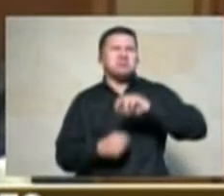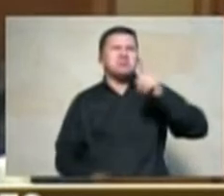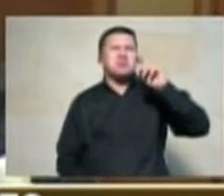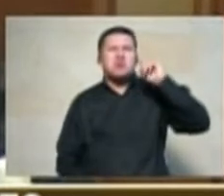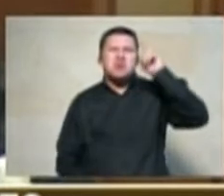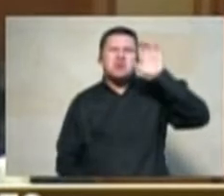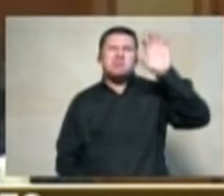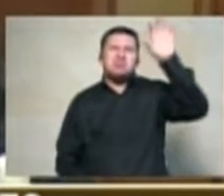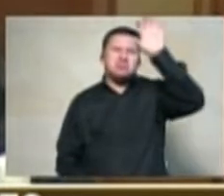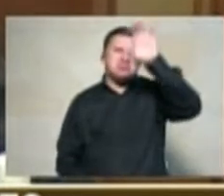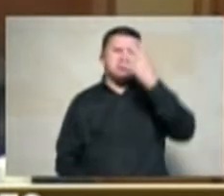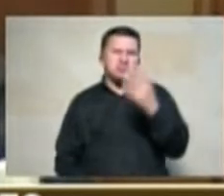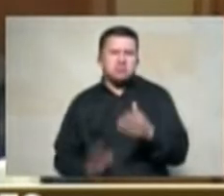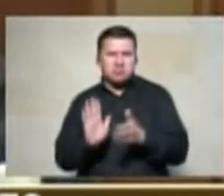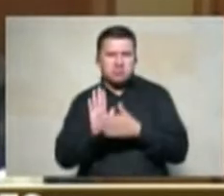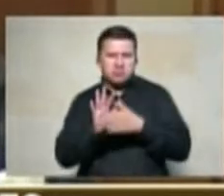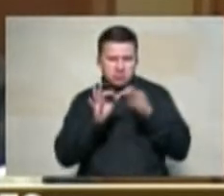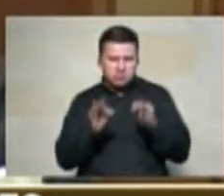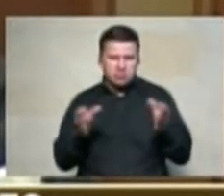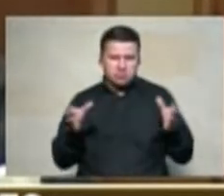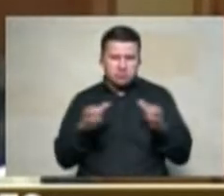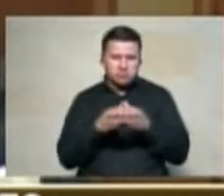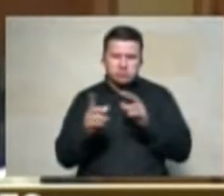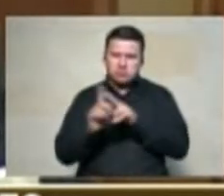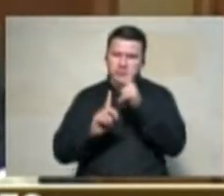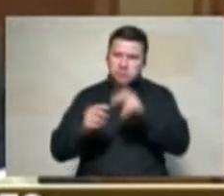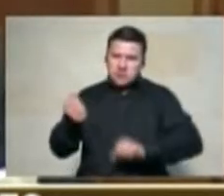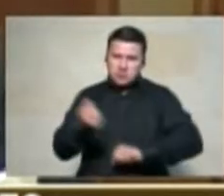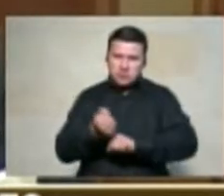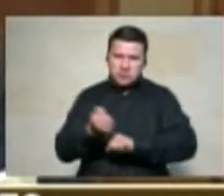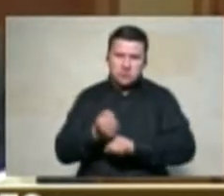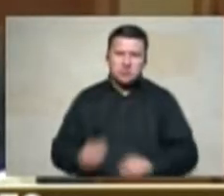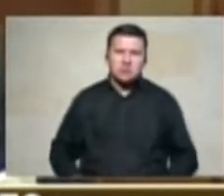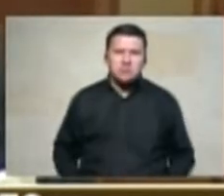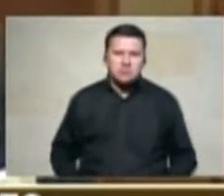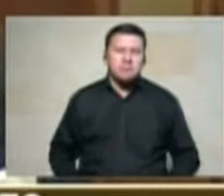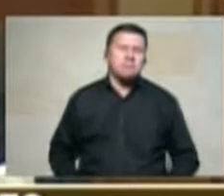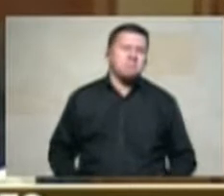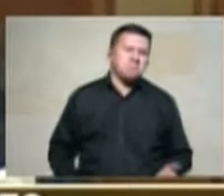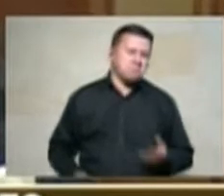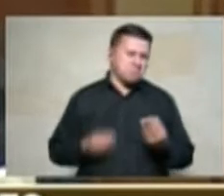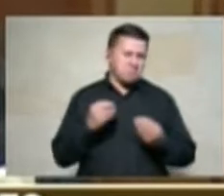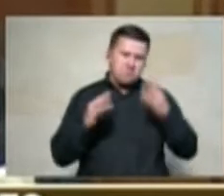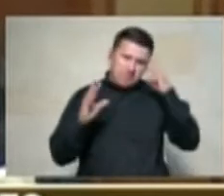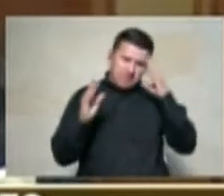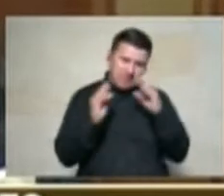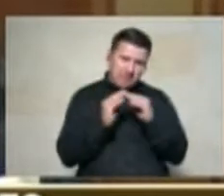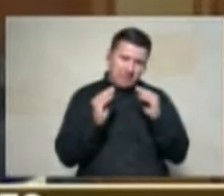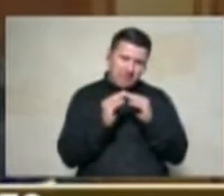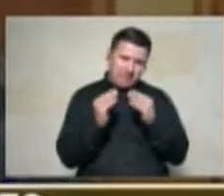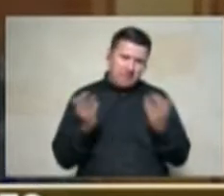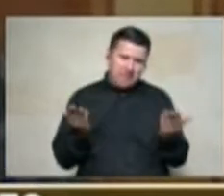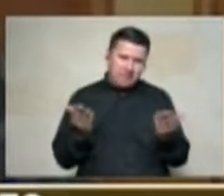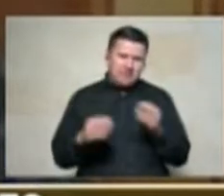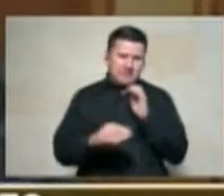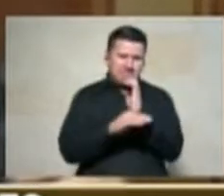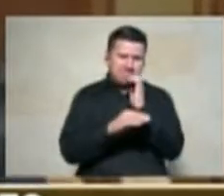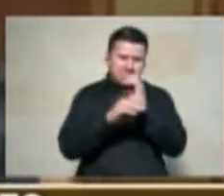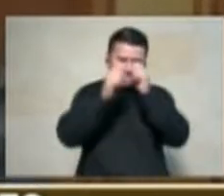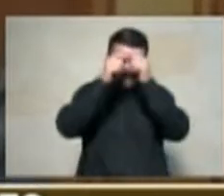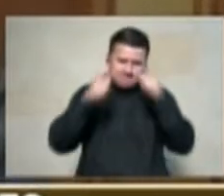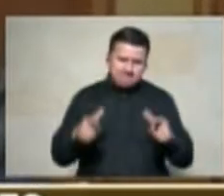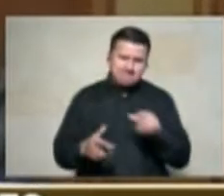para apoyar las víctimas han hecho convenios con entidades del estado como la unidad de víctimas